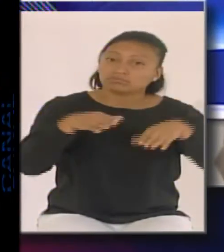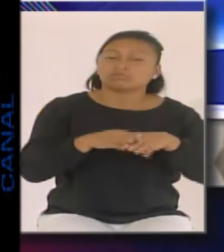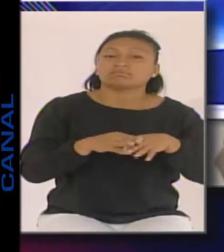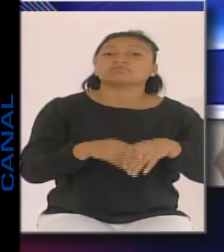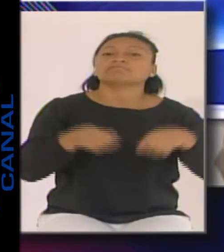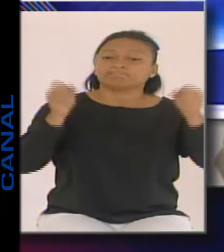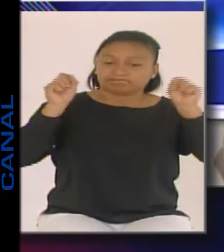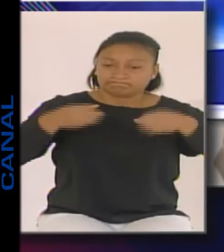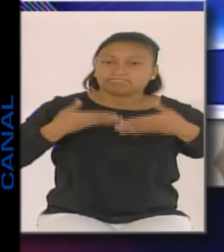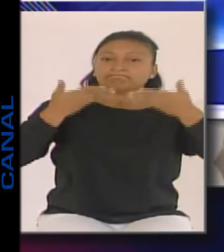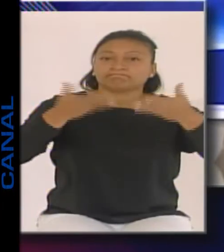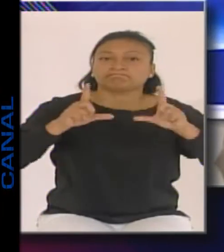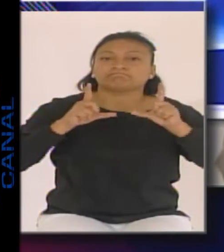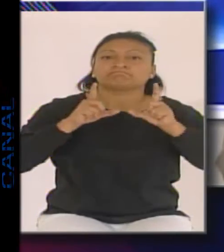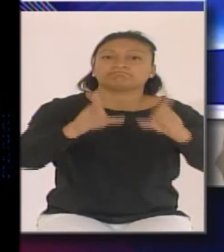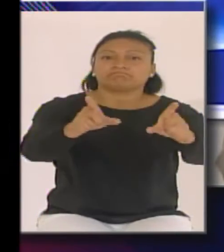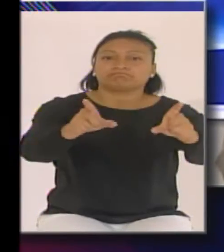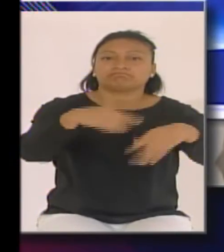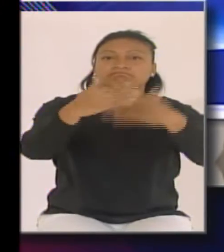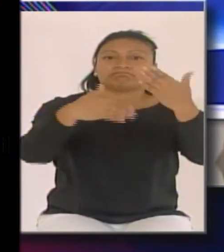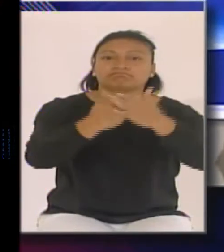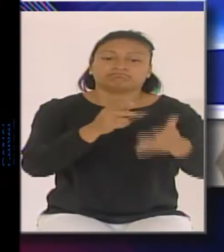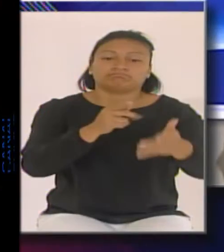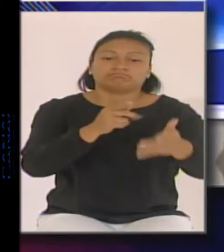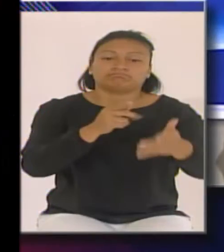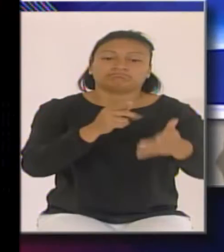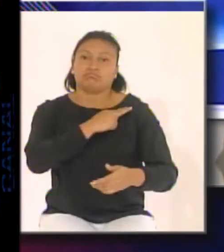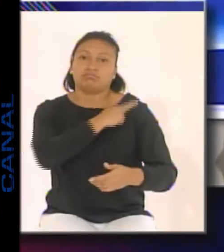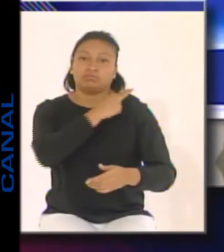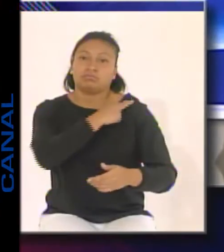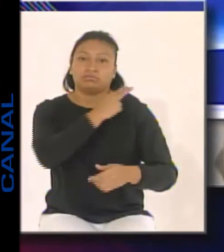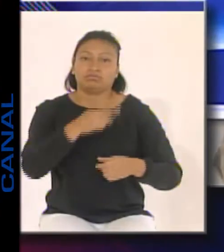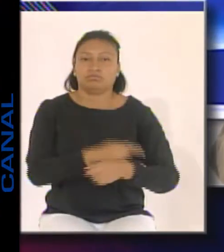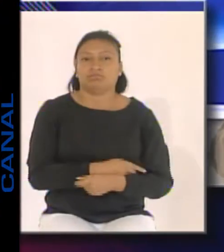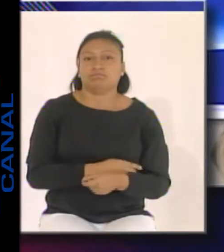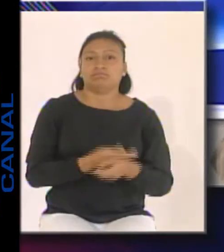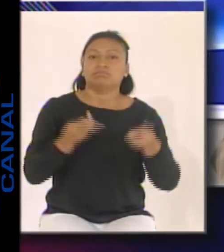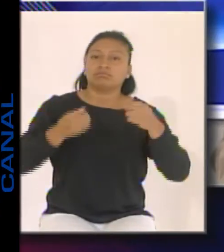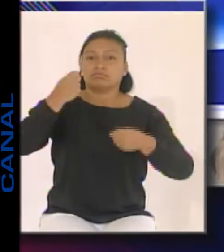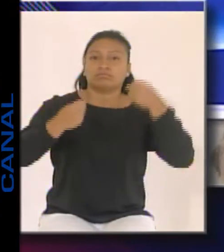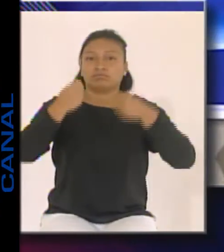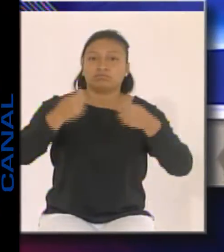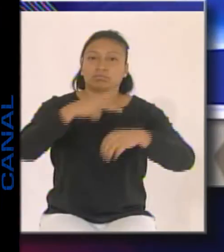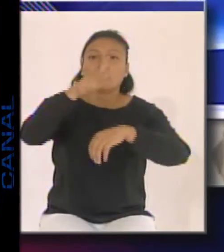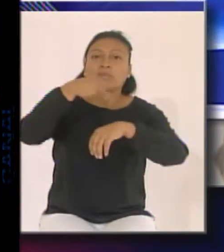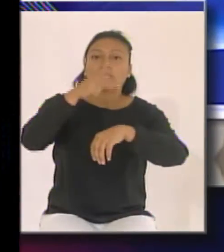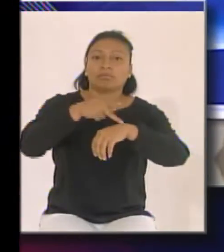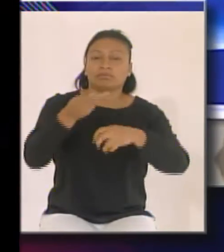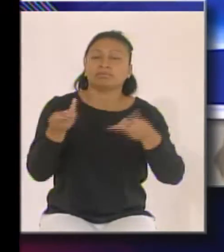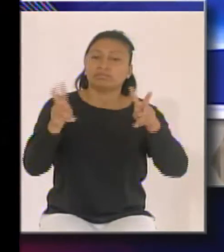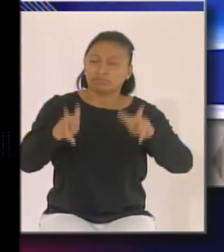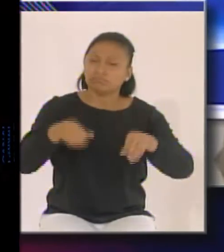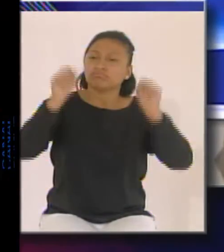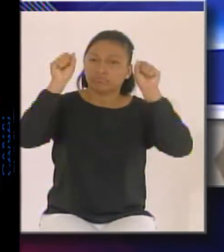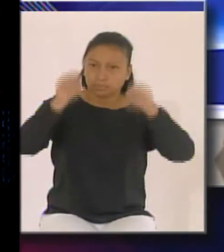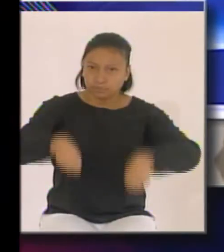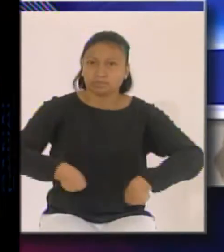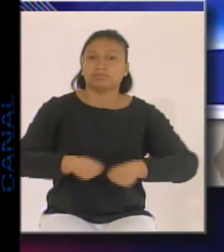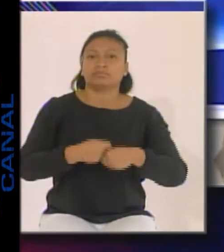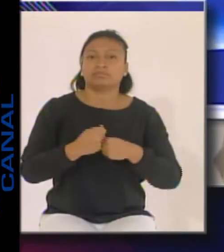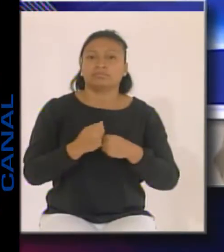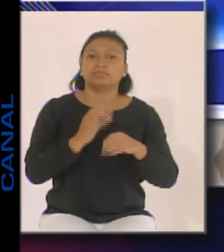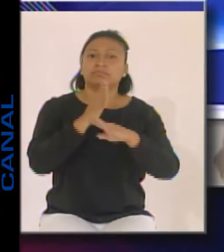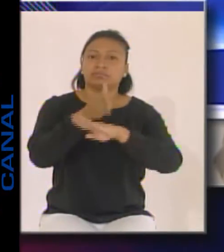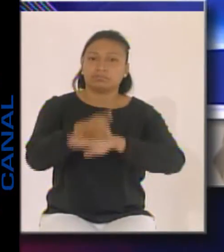título que le entregamos de la Universidad de Conductores Profesionales y luego de trámite para que puedan obtener ya su licencia